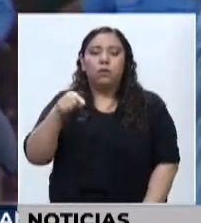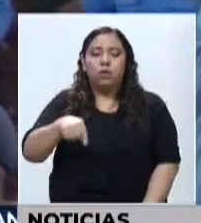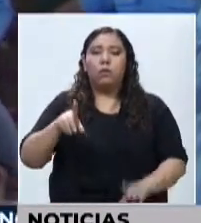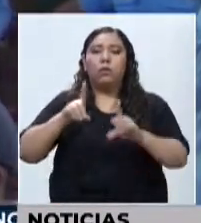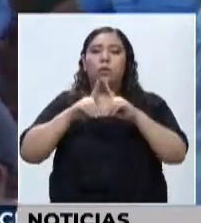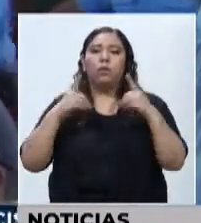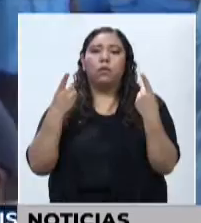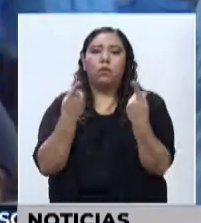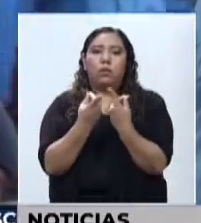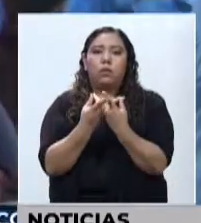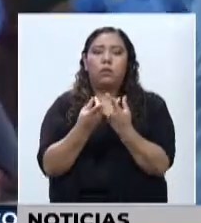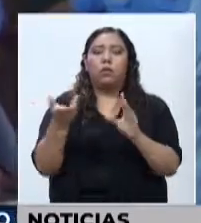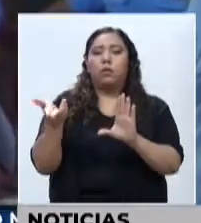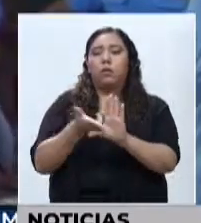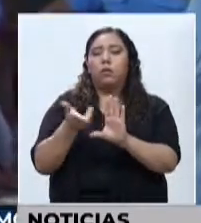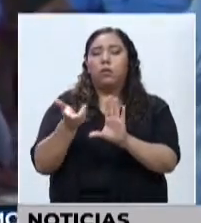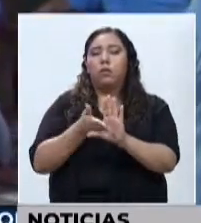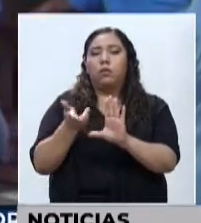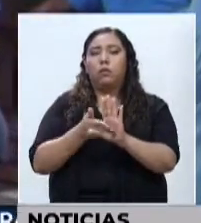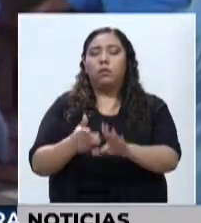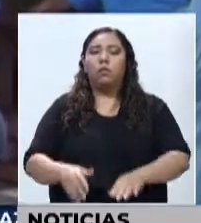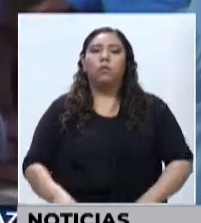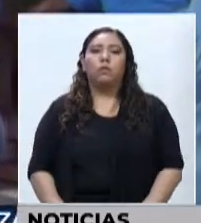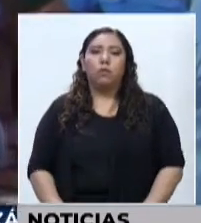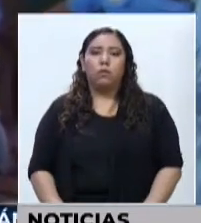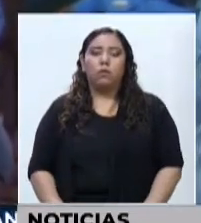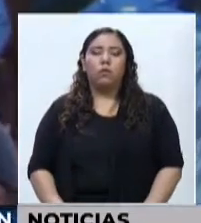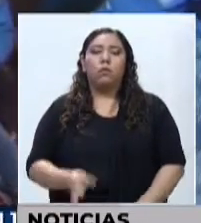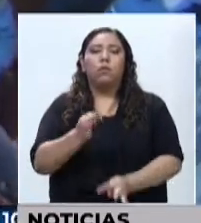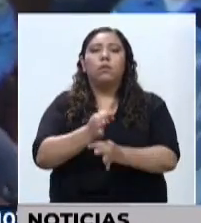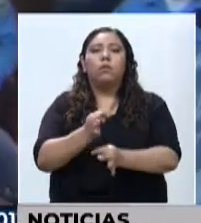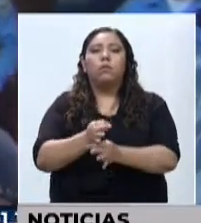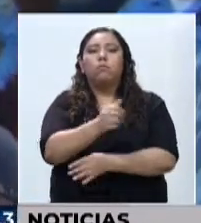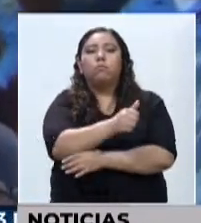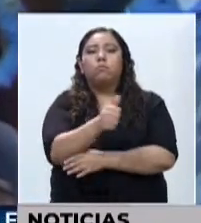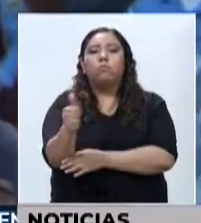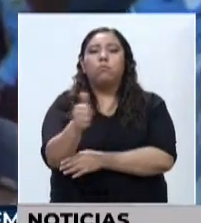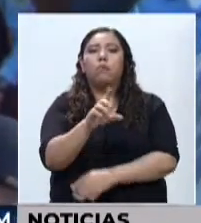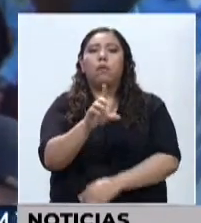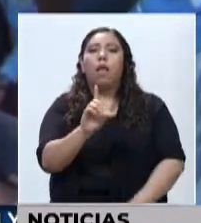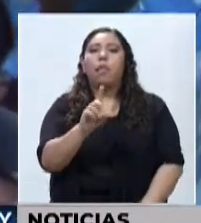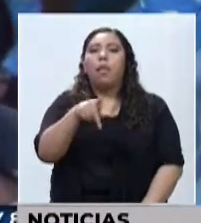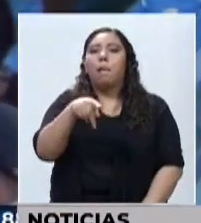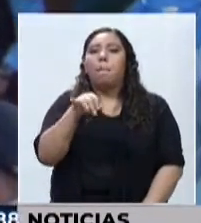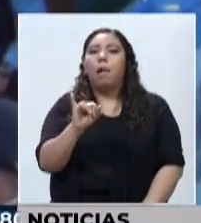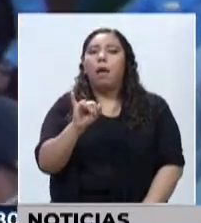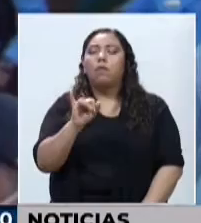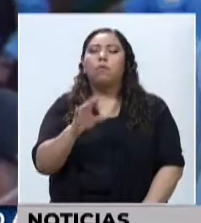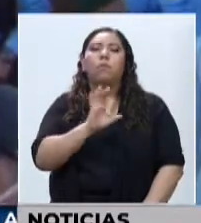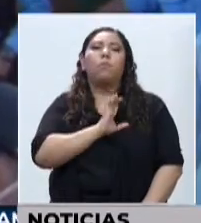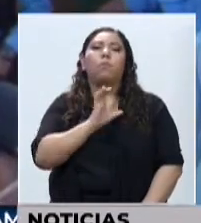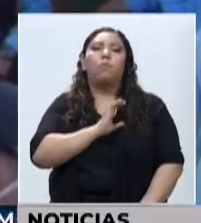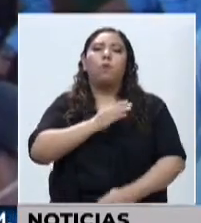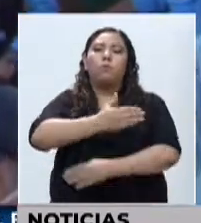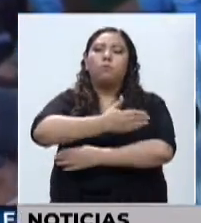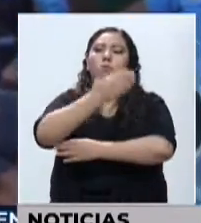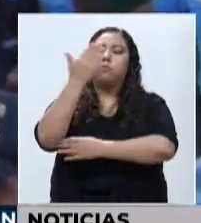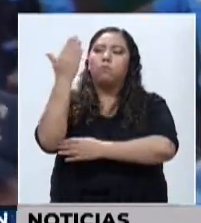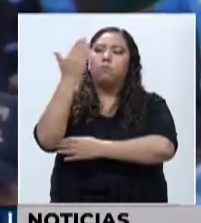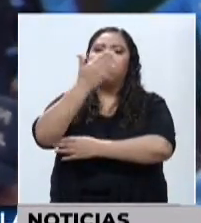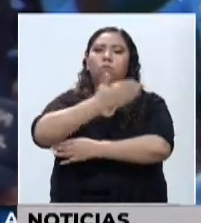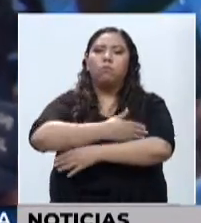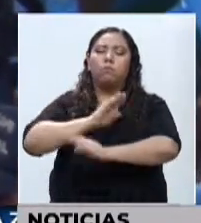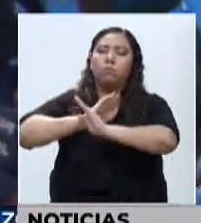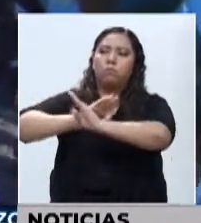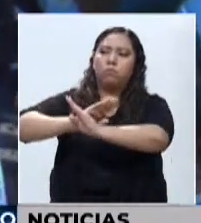incluso todas las unidades policiales como sea el tránsito, DPI, fronteras y otras instituciones de seguridad que